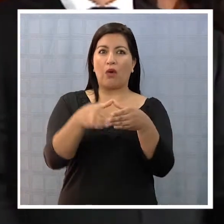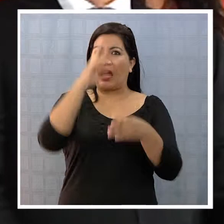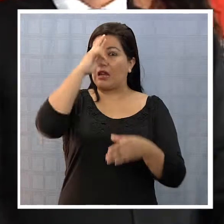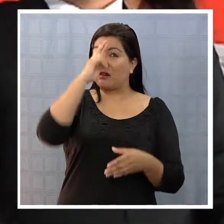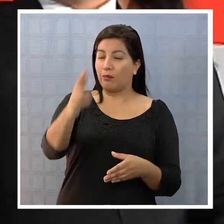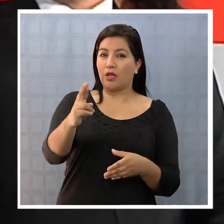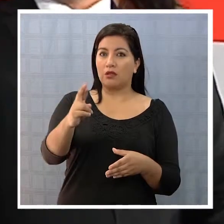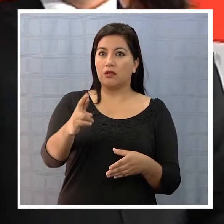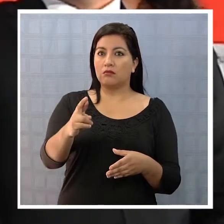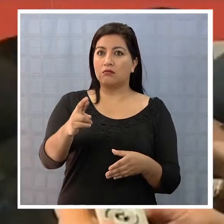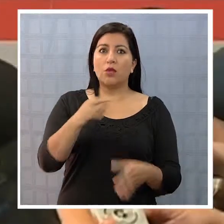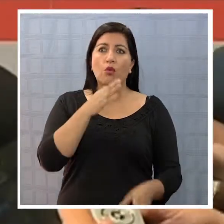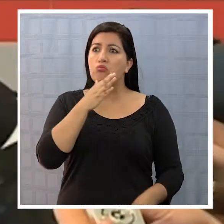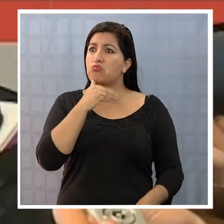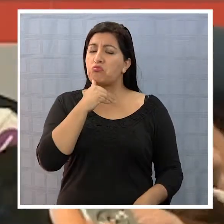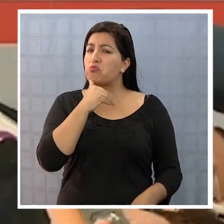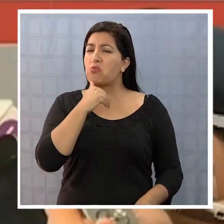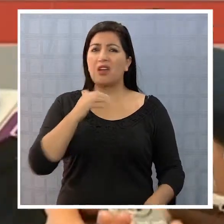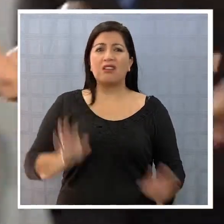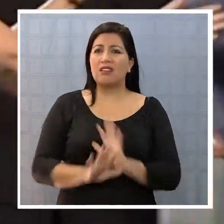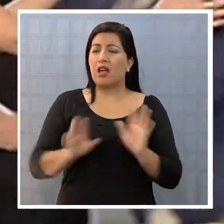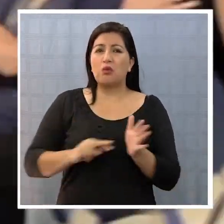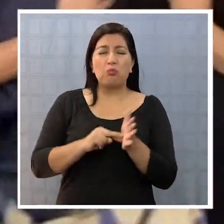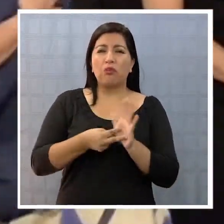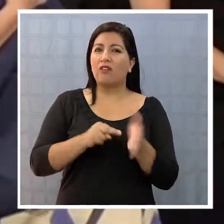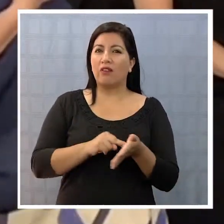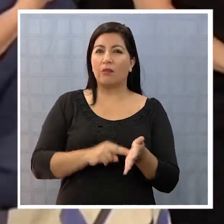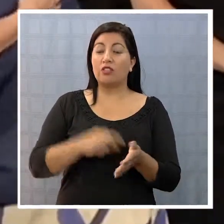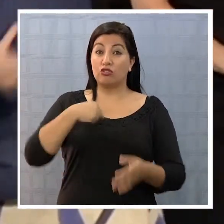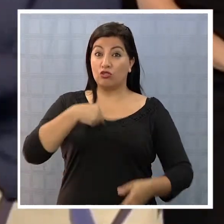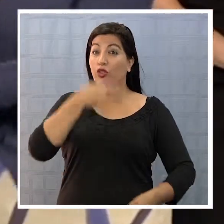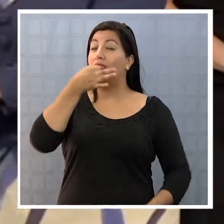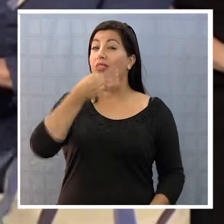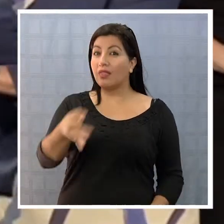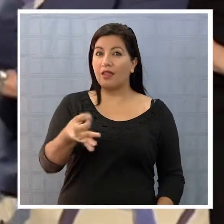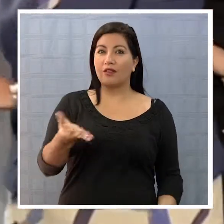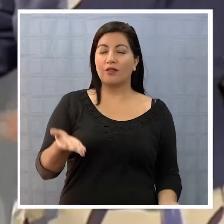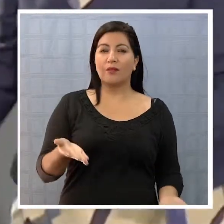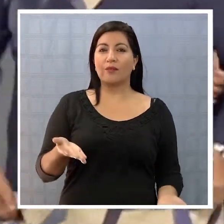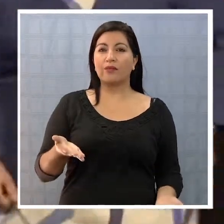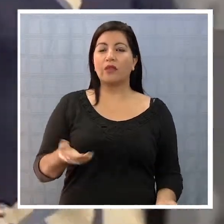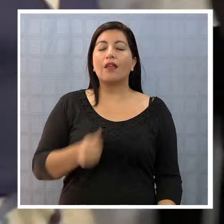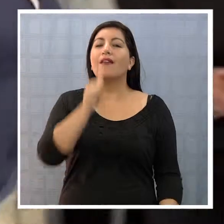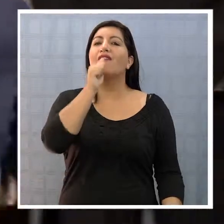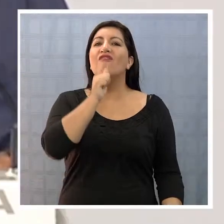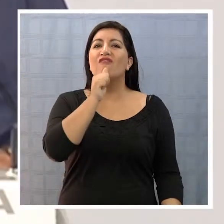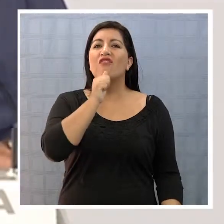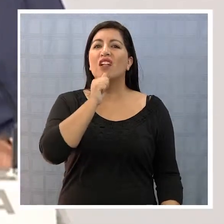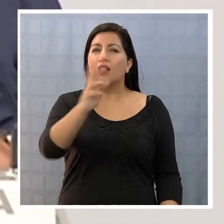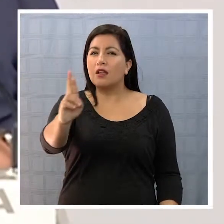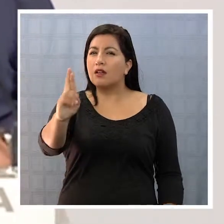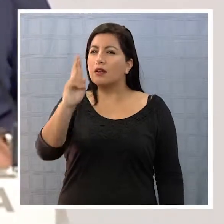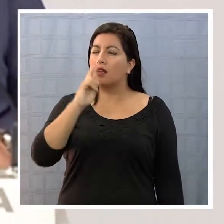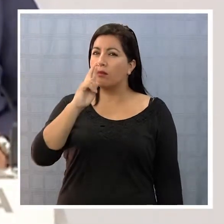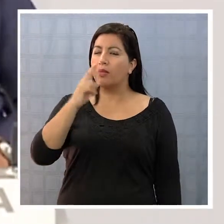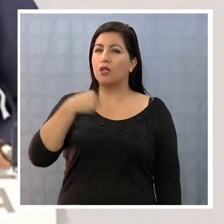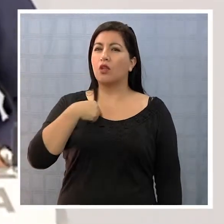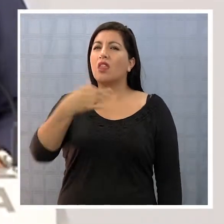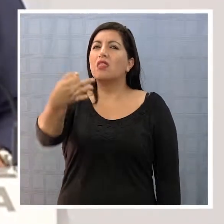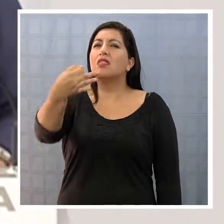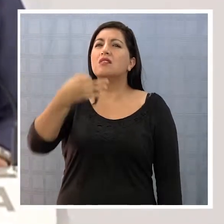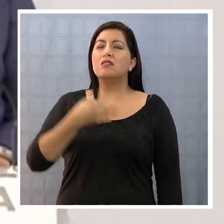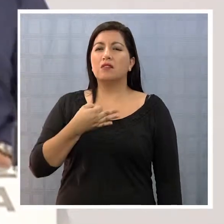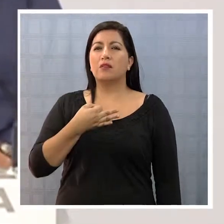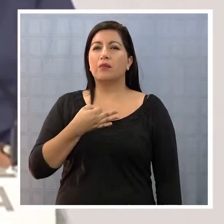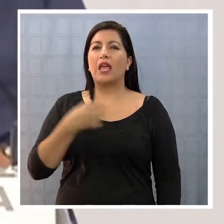no tengo tampoco ningún inconveniente. Si lo que yo digo es que no nos falten el respeto de decirnos que la